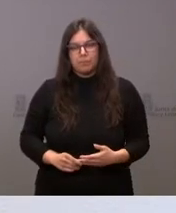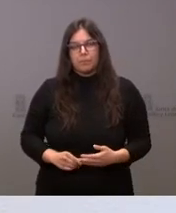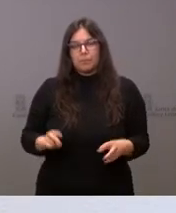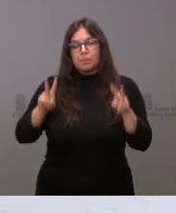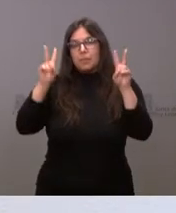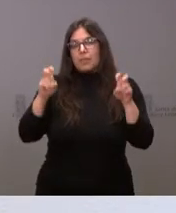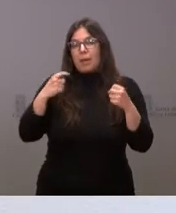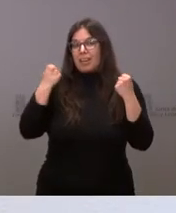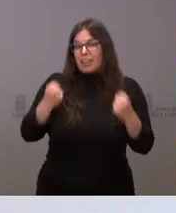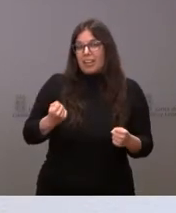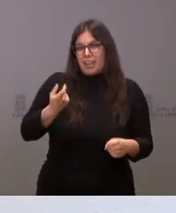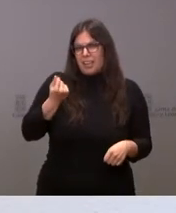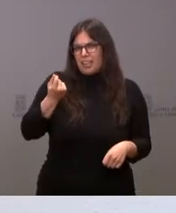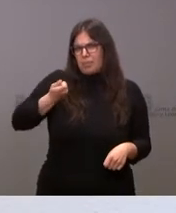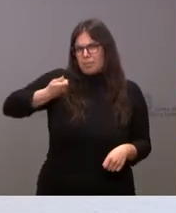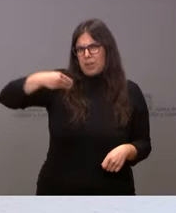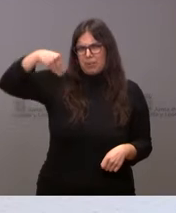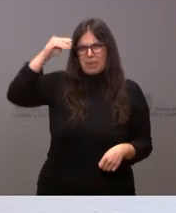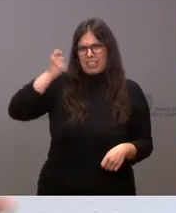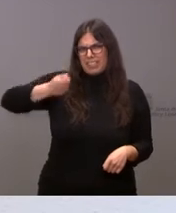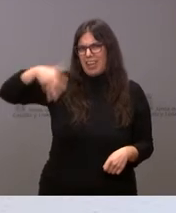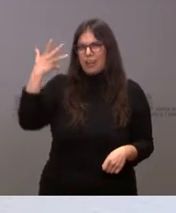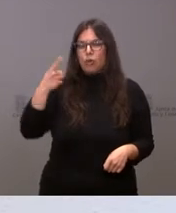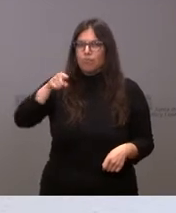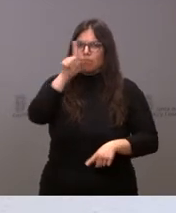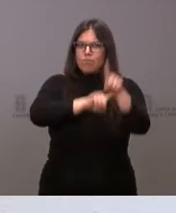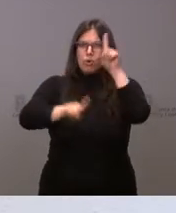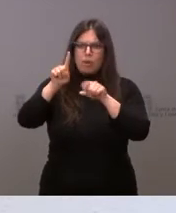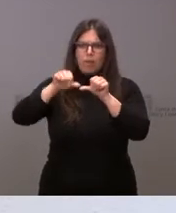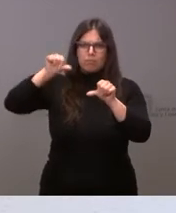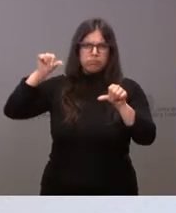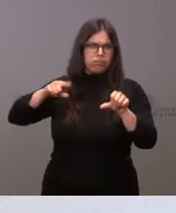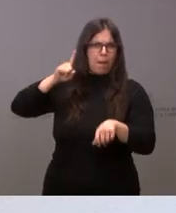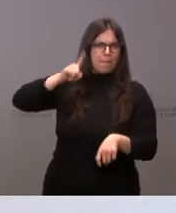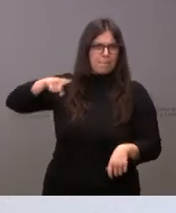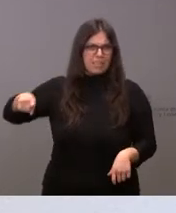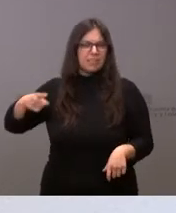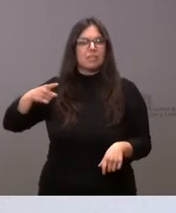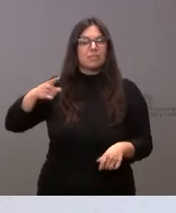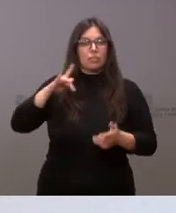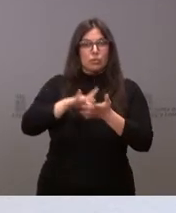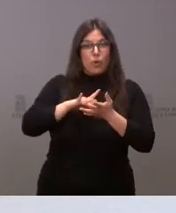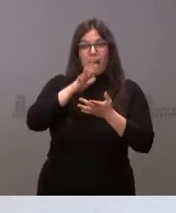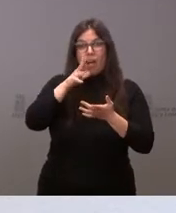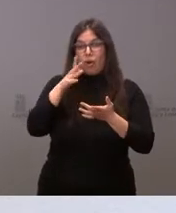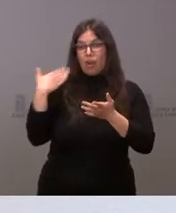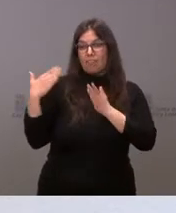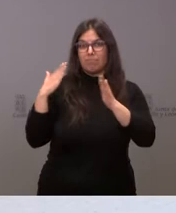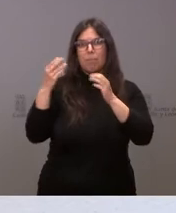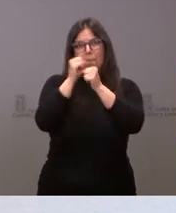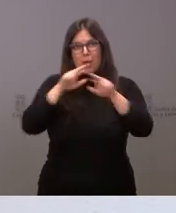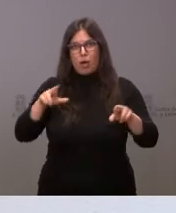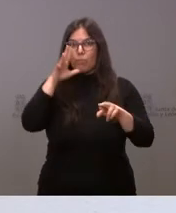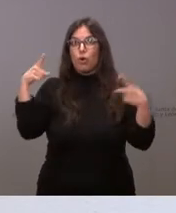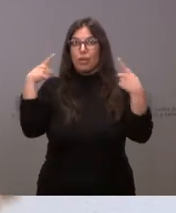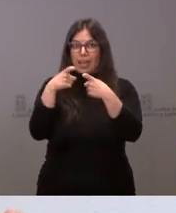coste de la energía, es uno de los grandes problemas que arrastramos desde hace meses, que se ha visto incrementado en los últimos tiempos por la guerra